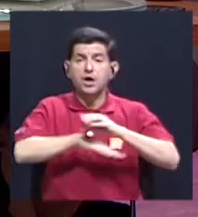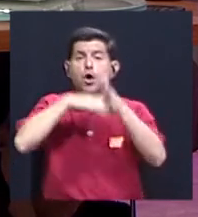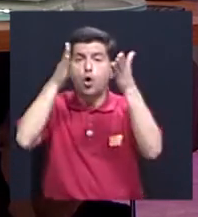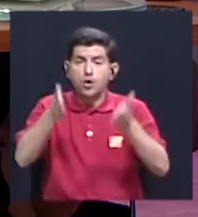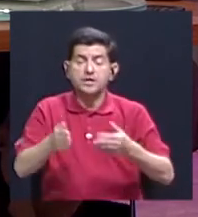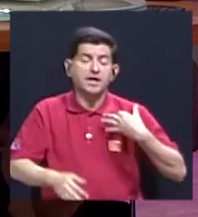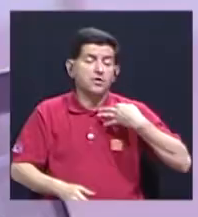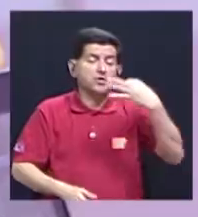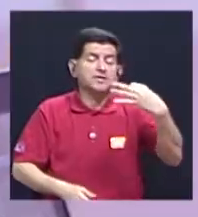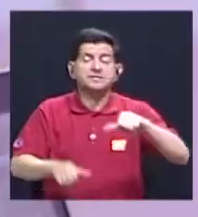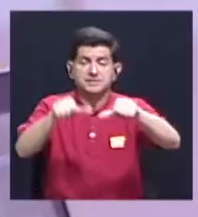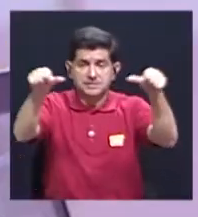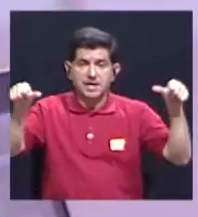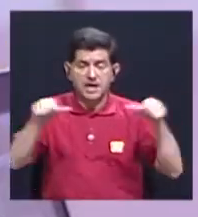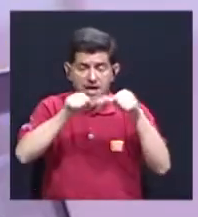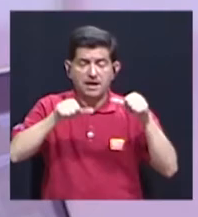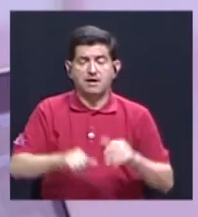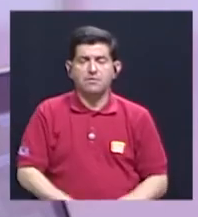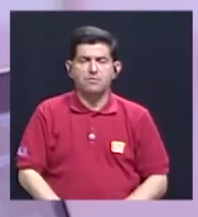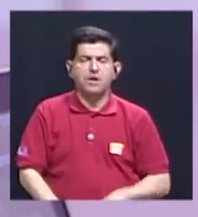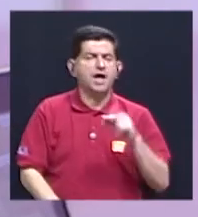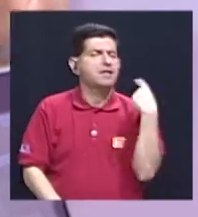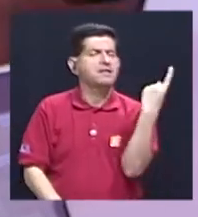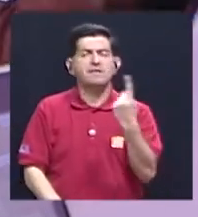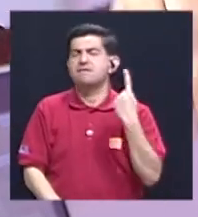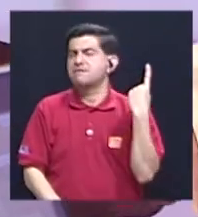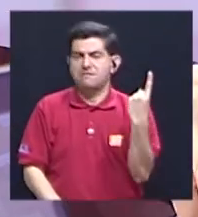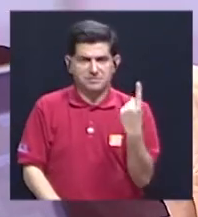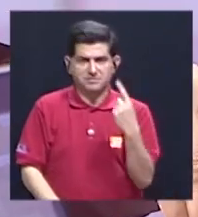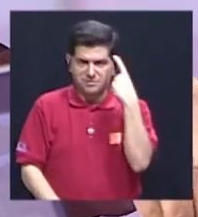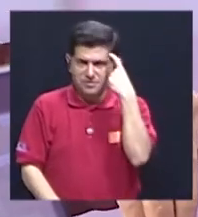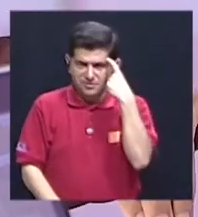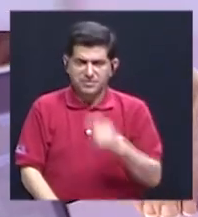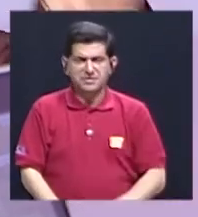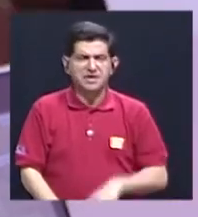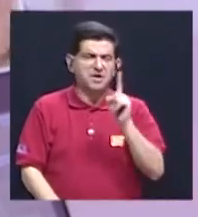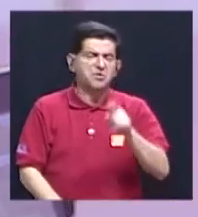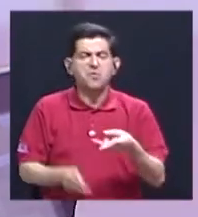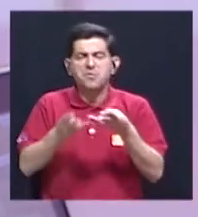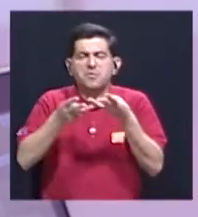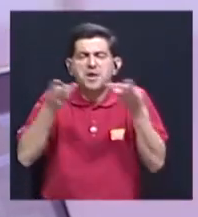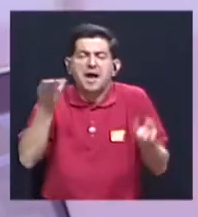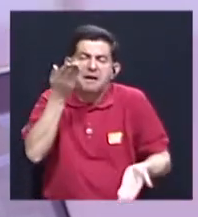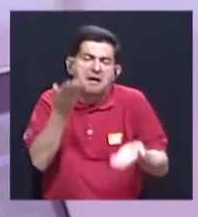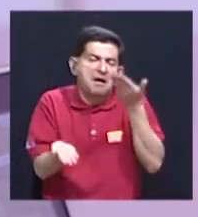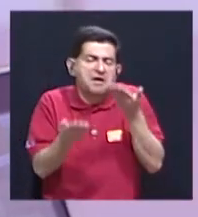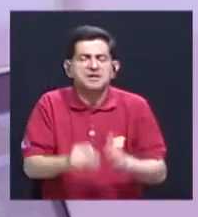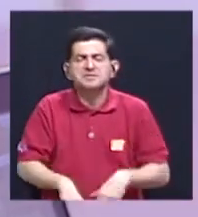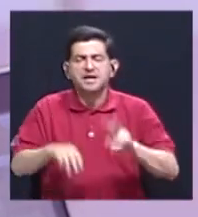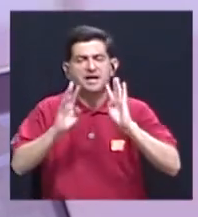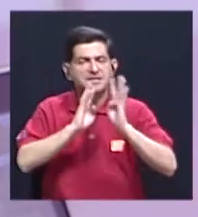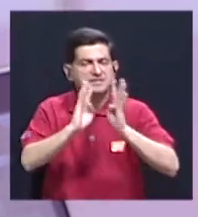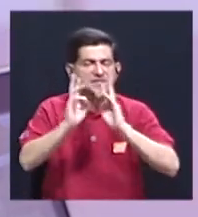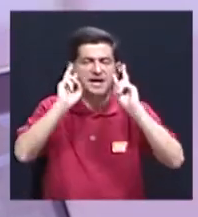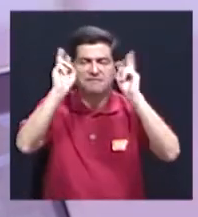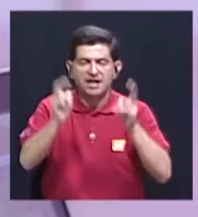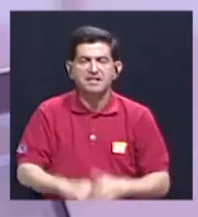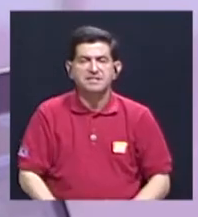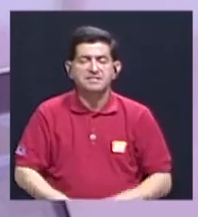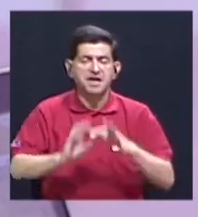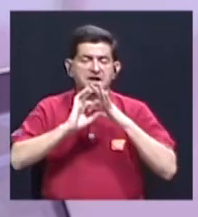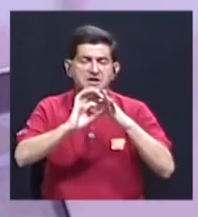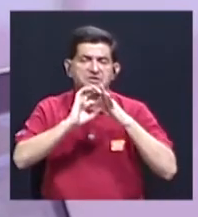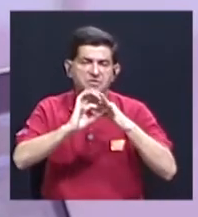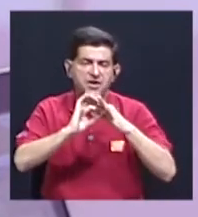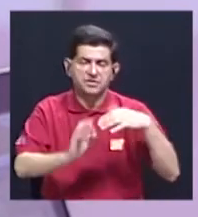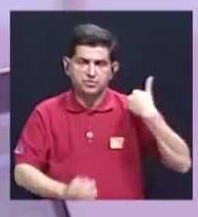todos los días en el aula. Por eso va mucho más allá que una asignatura donde eventualmente se trata el tema de la relación entre los